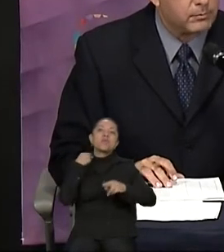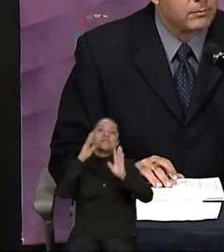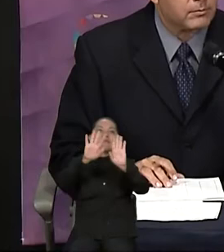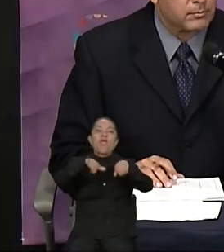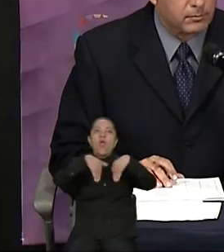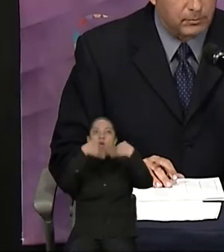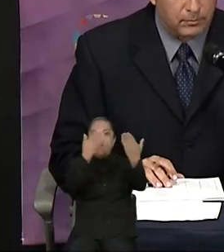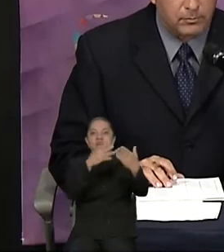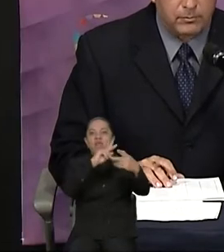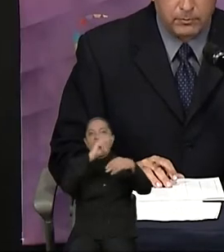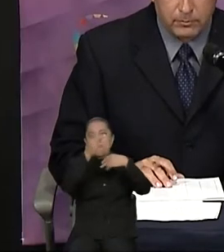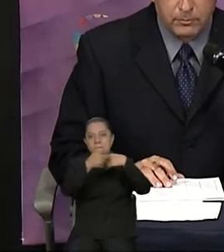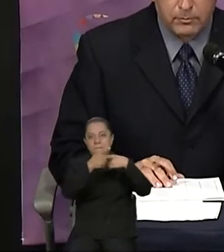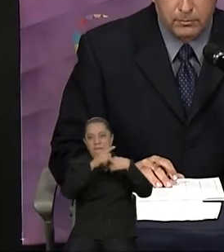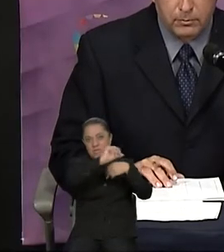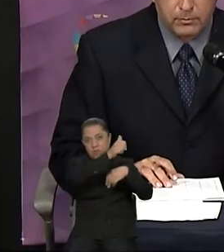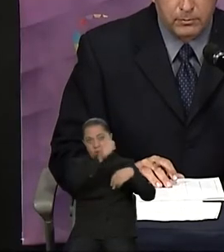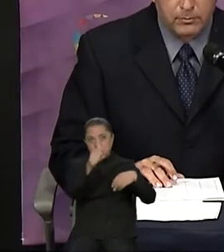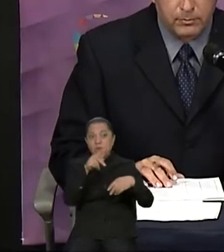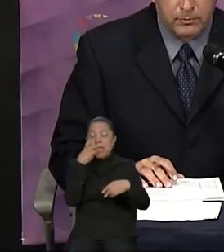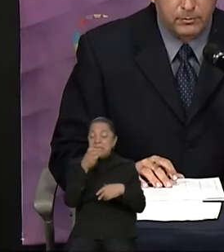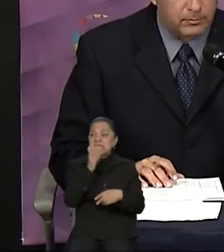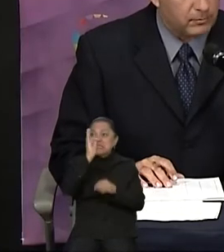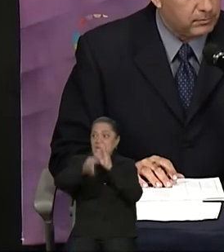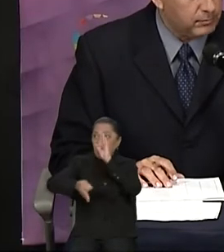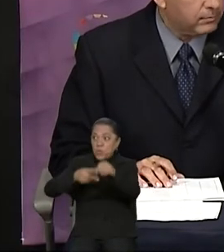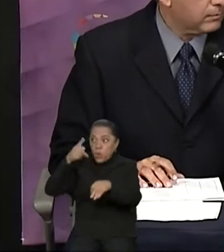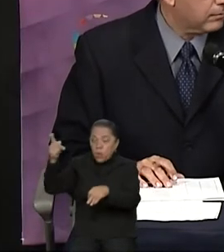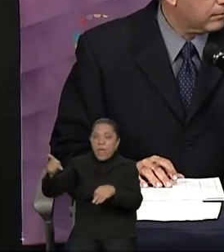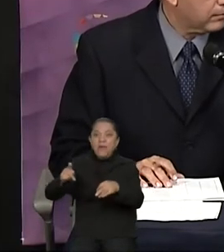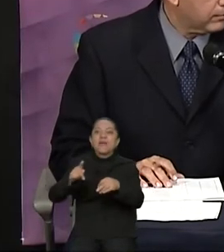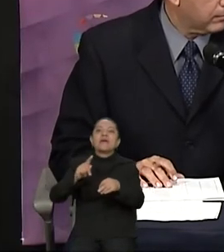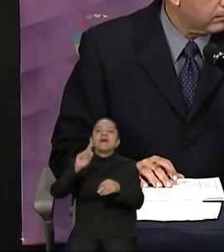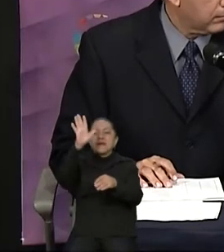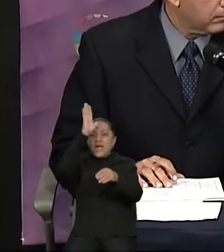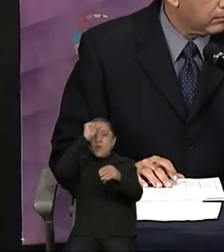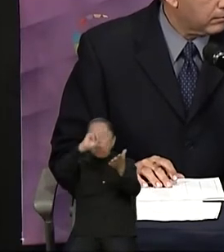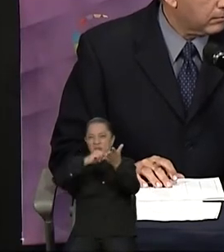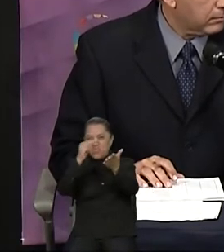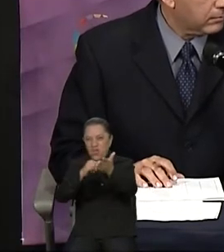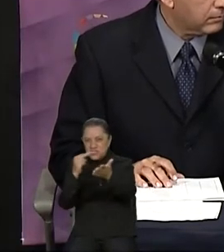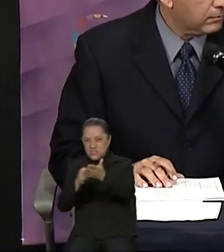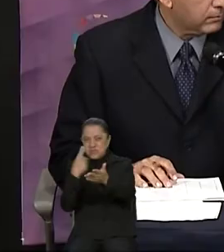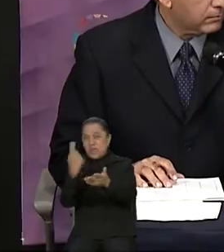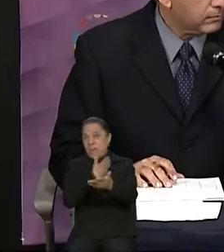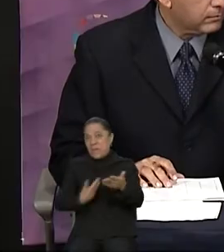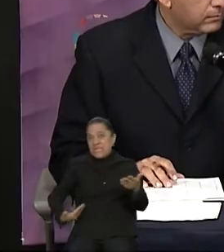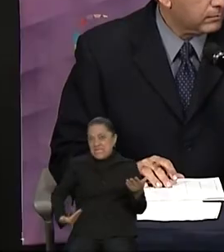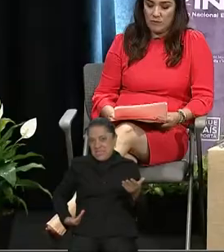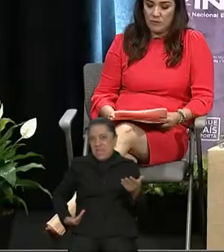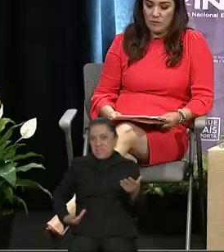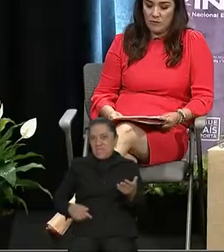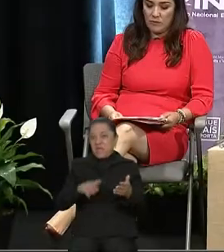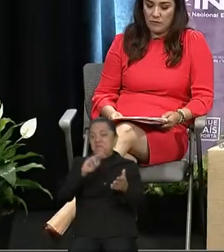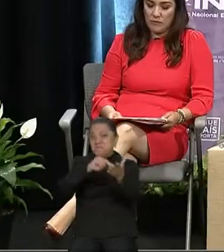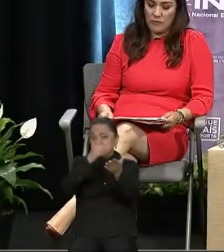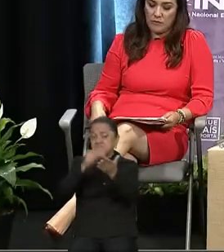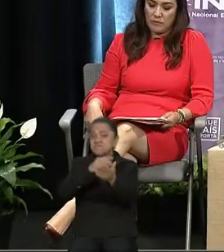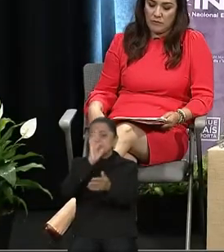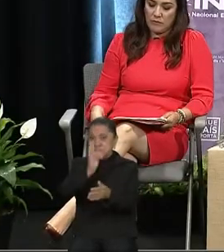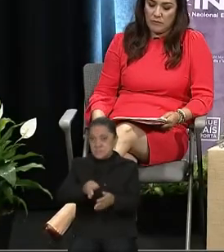tratados internacionales y convenciones diplomáticas que el Ejecutivo Federal suscriba, así como su decisión de terminar,